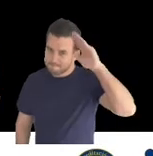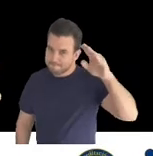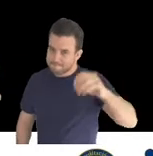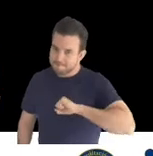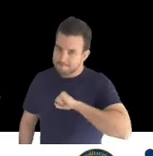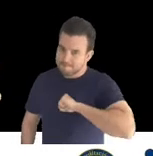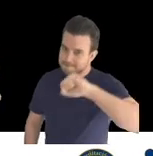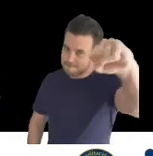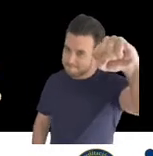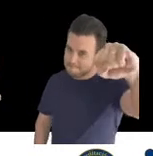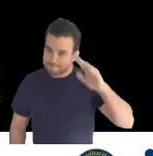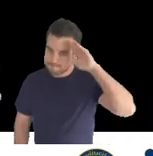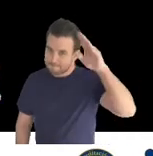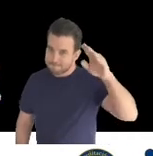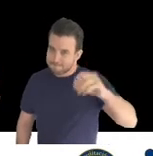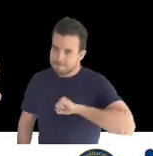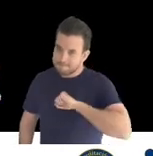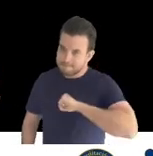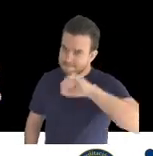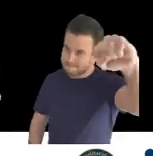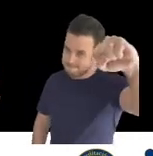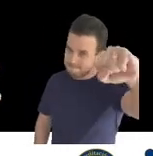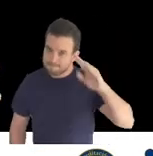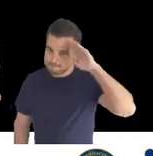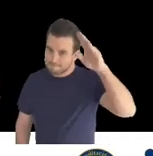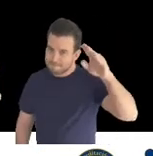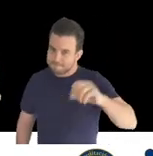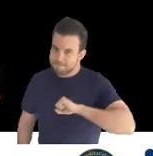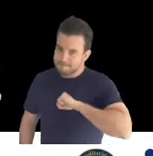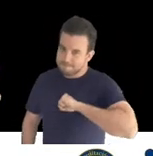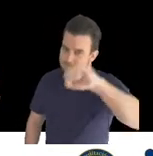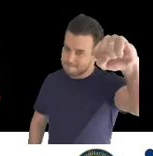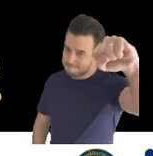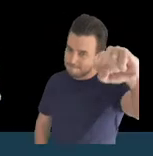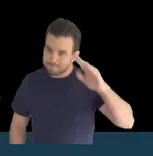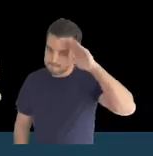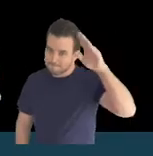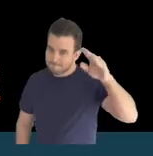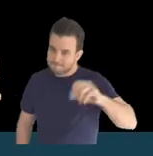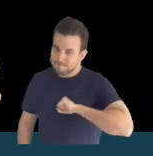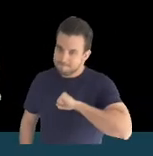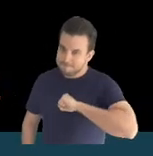que actualmente tenemos y que ofrecemos en toda la tecnología.